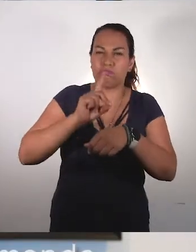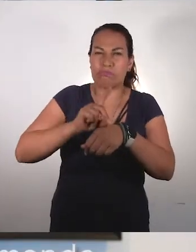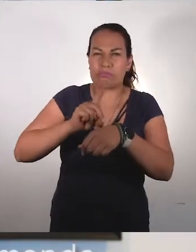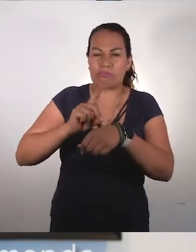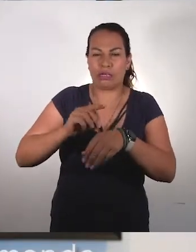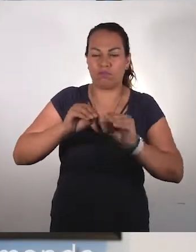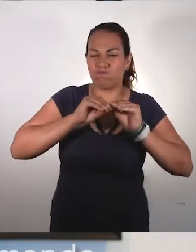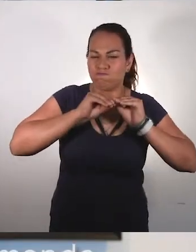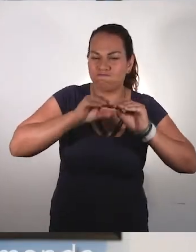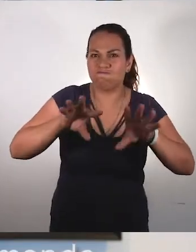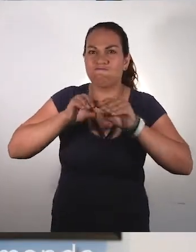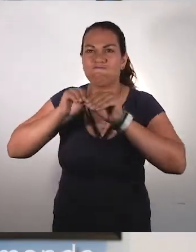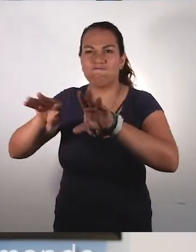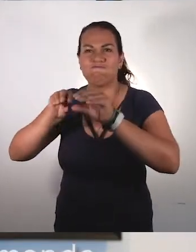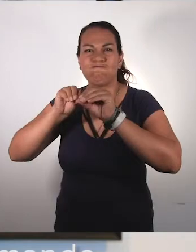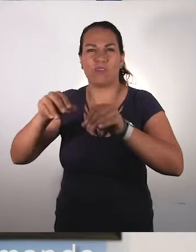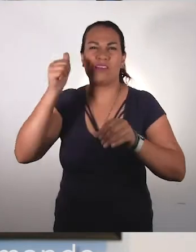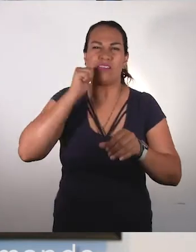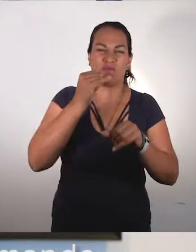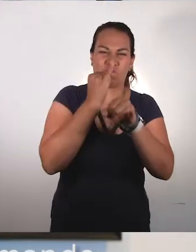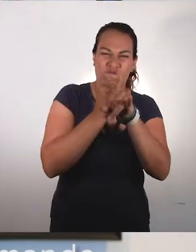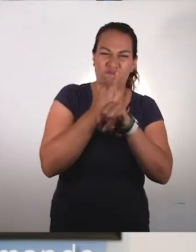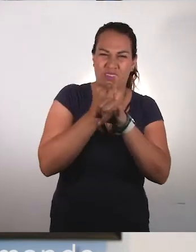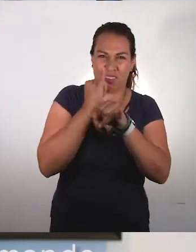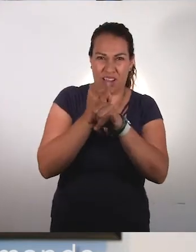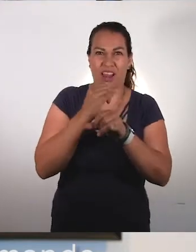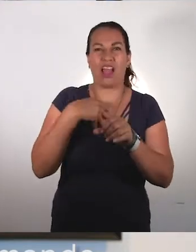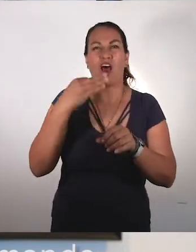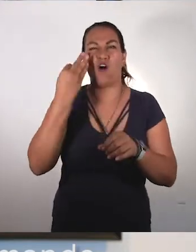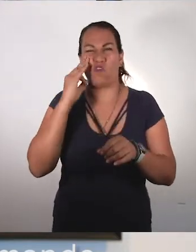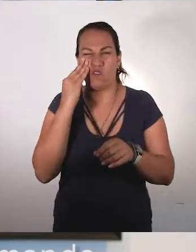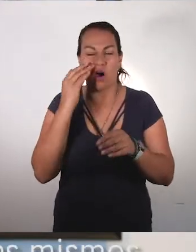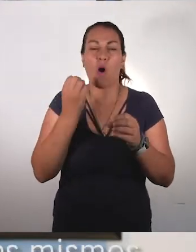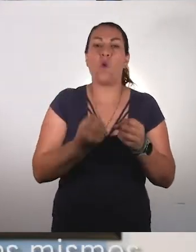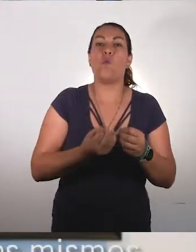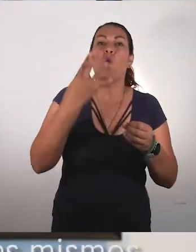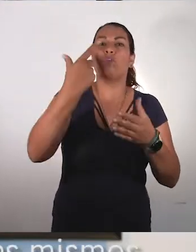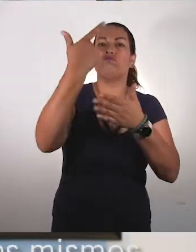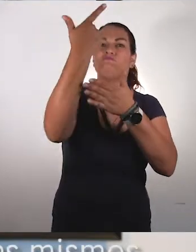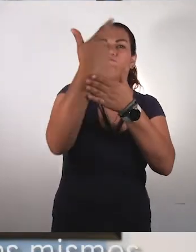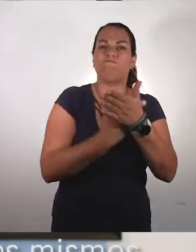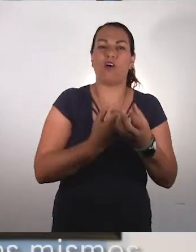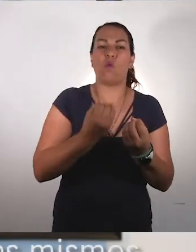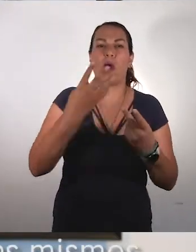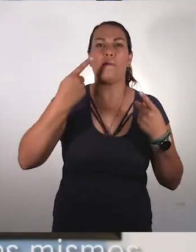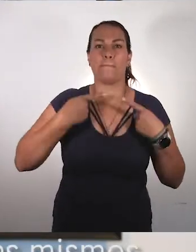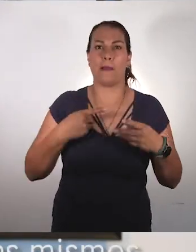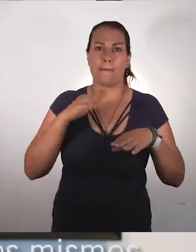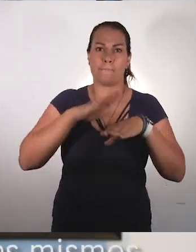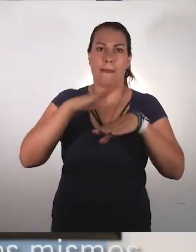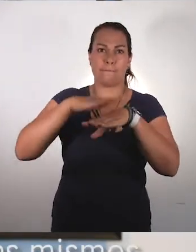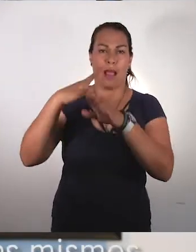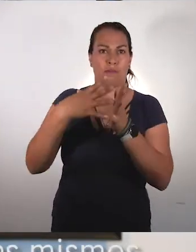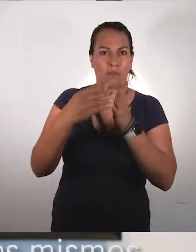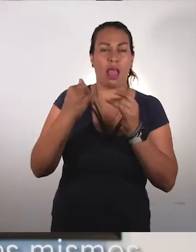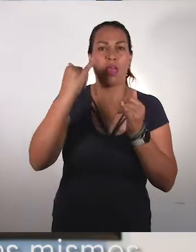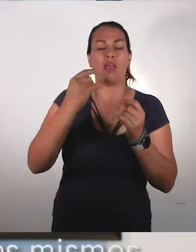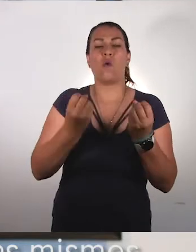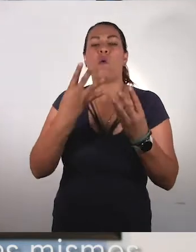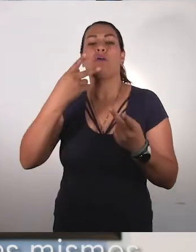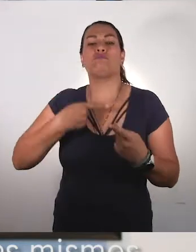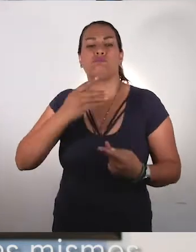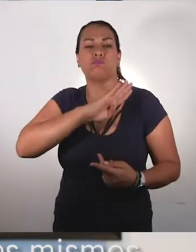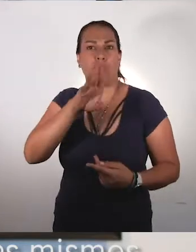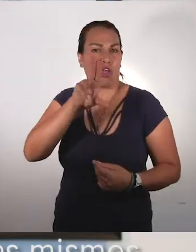estaré publicando e informando en mis redes sociales el número de casos y muertes para que ustedes